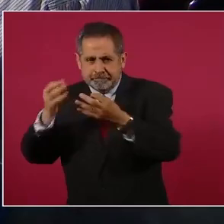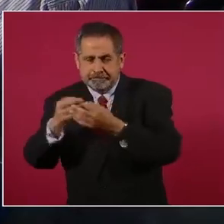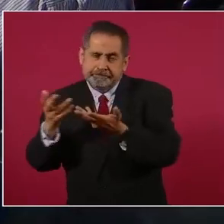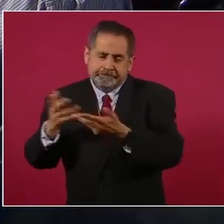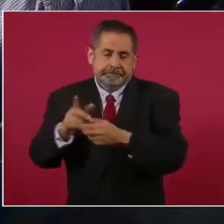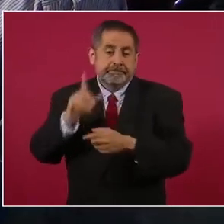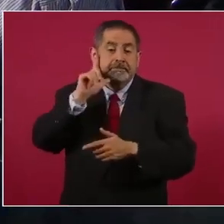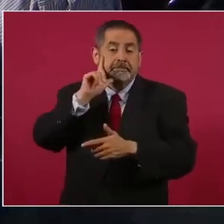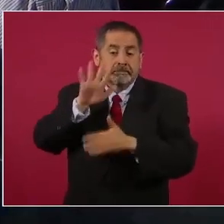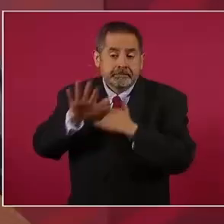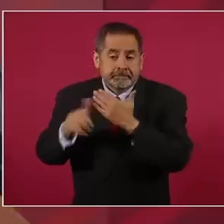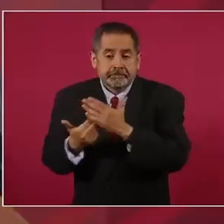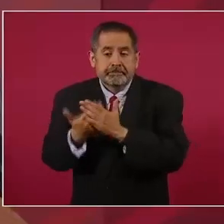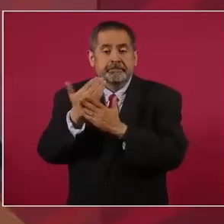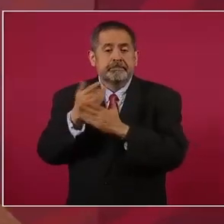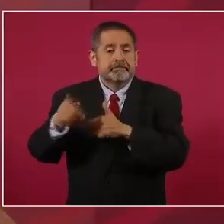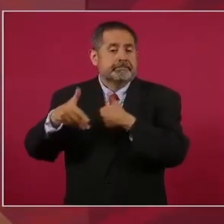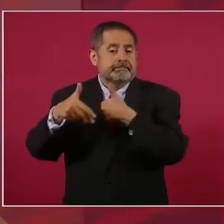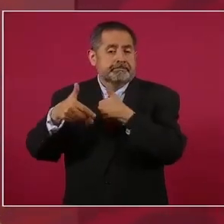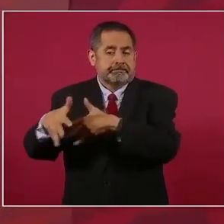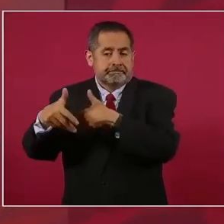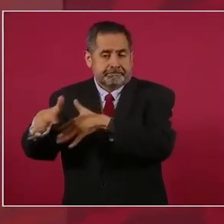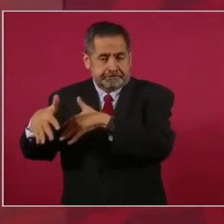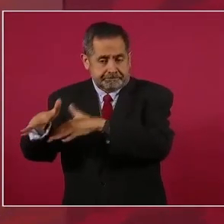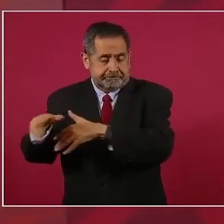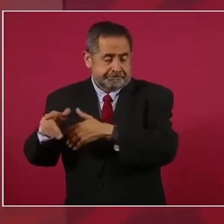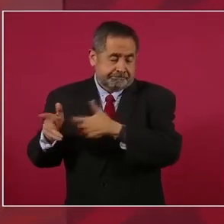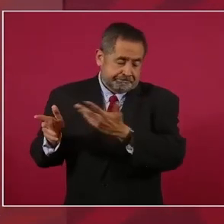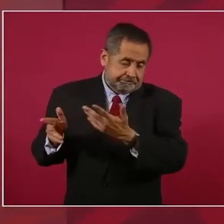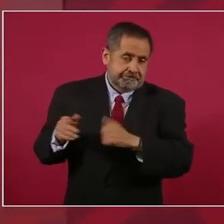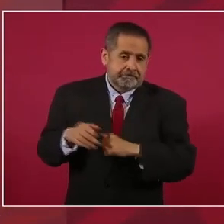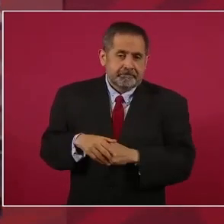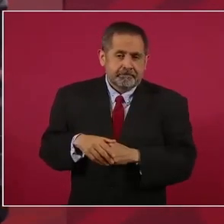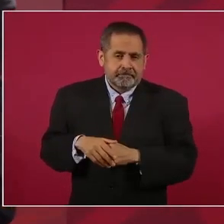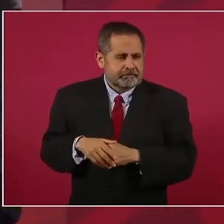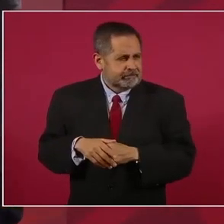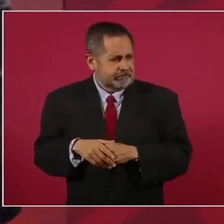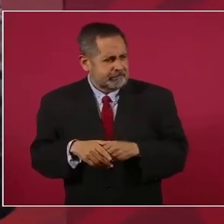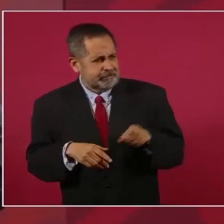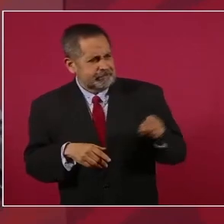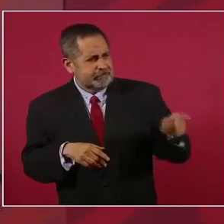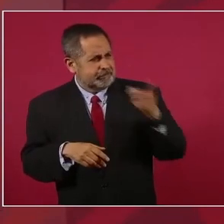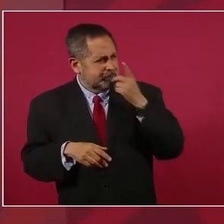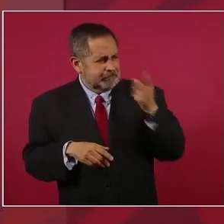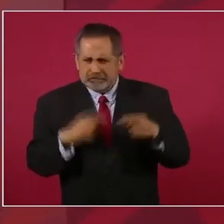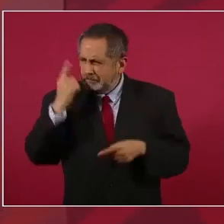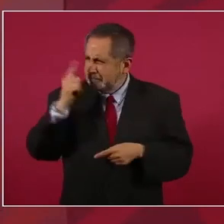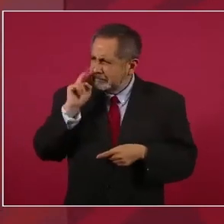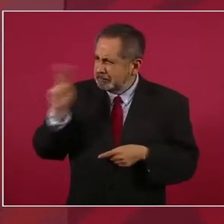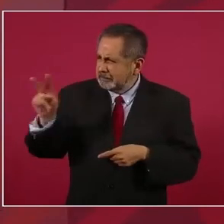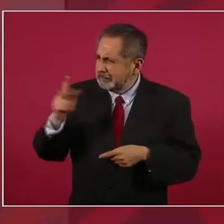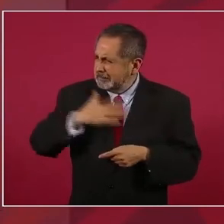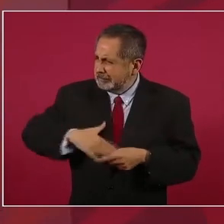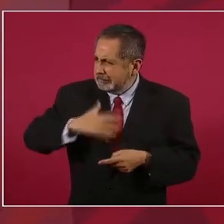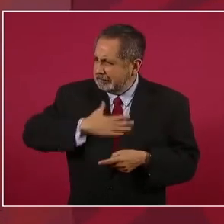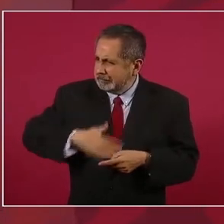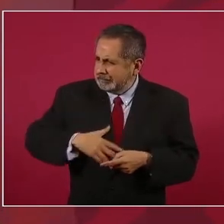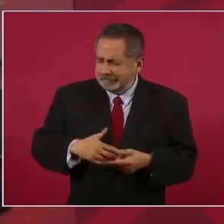siguiente el desfile y tú dices que le ves cara de cansado.